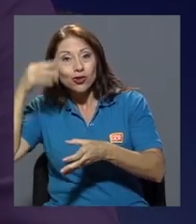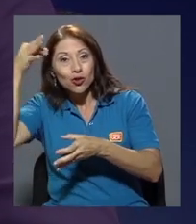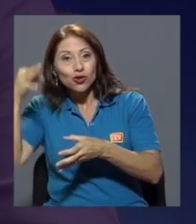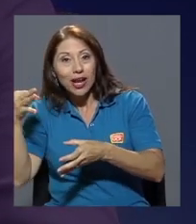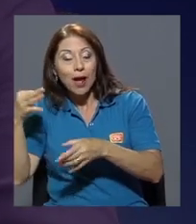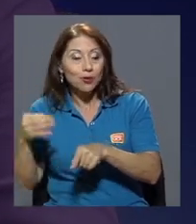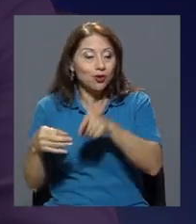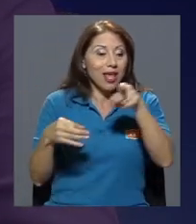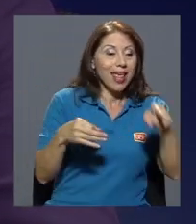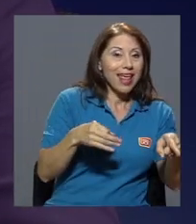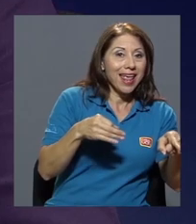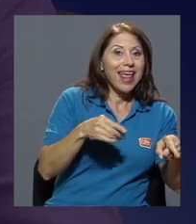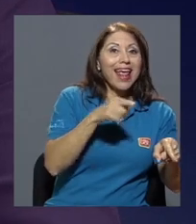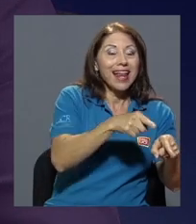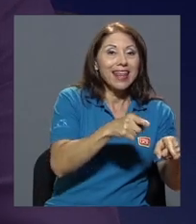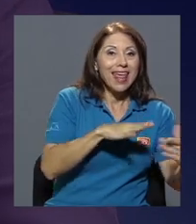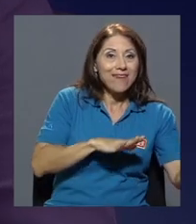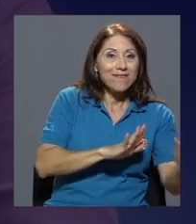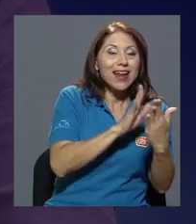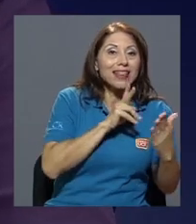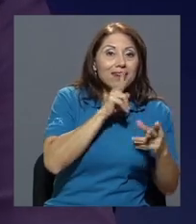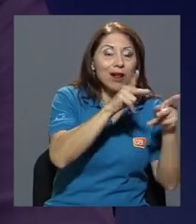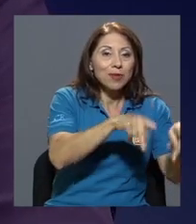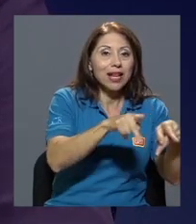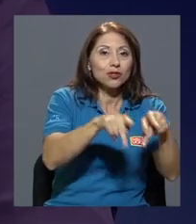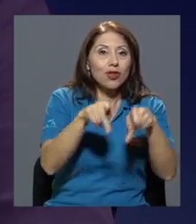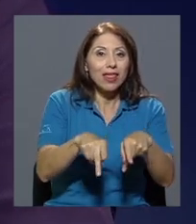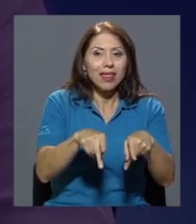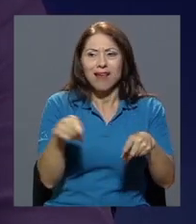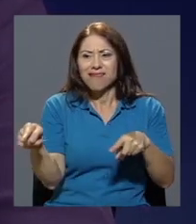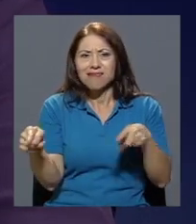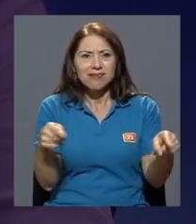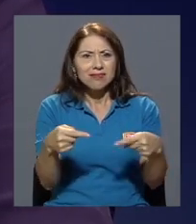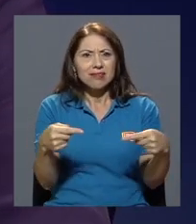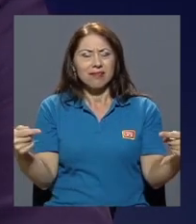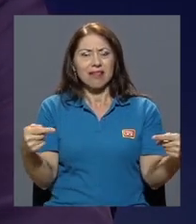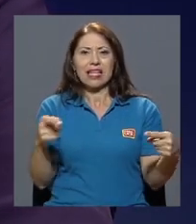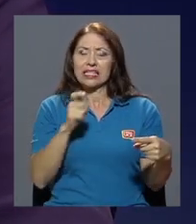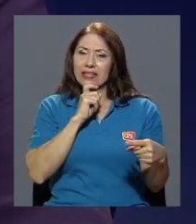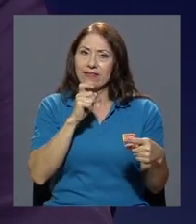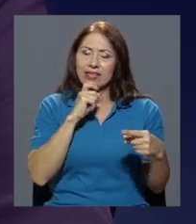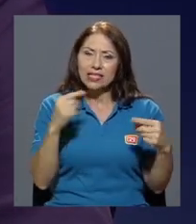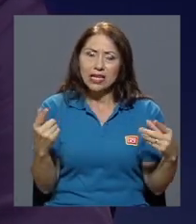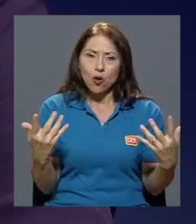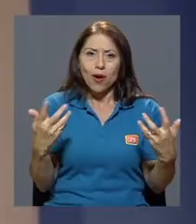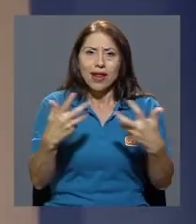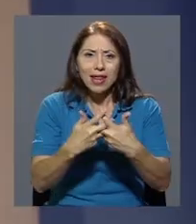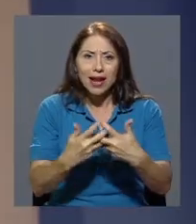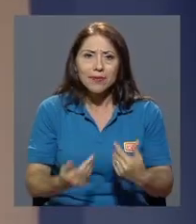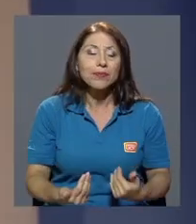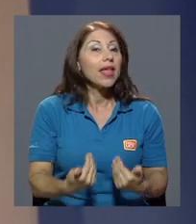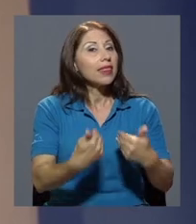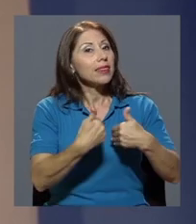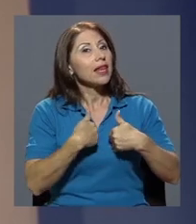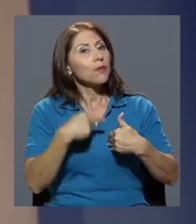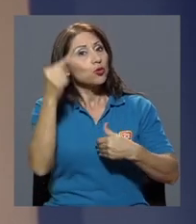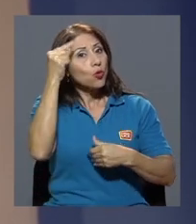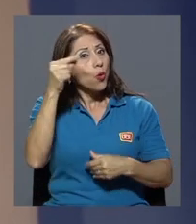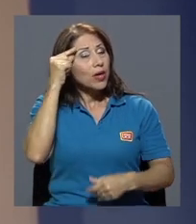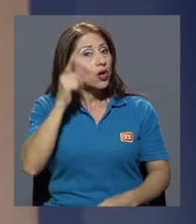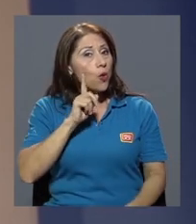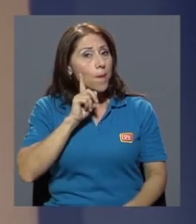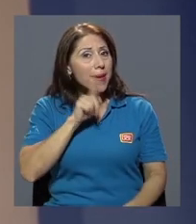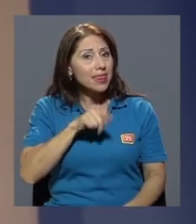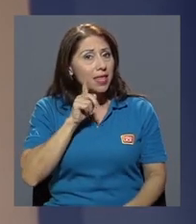falta de voluntad y de entendimiento de lo que está pasando es muy difícil congeniar tenemos un gobierno